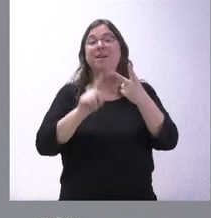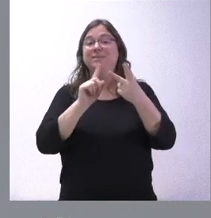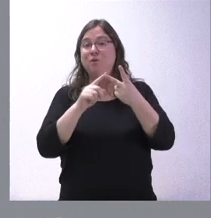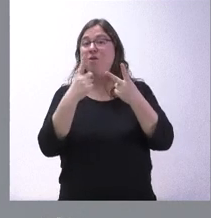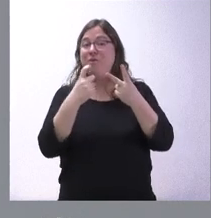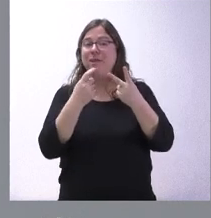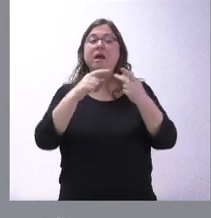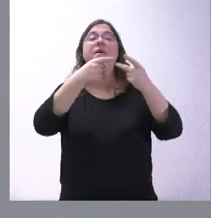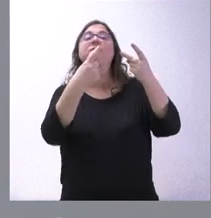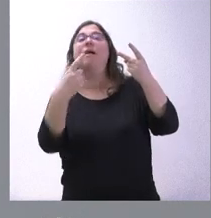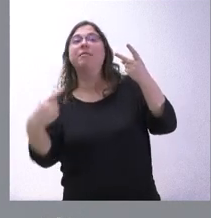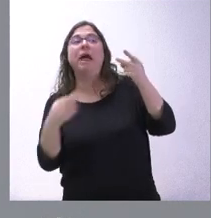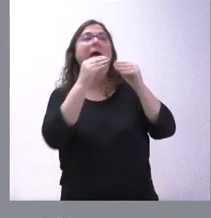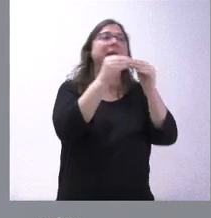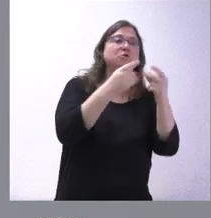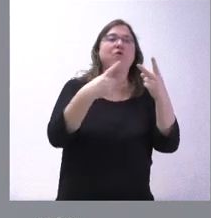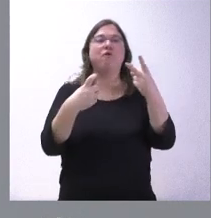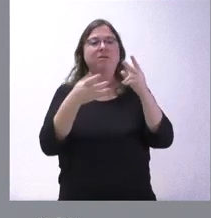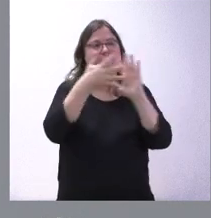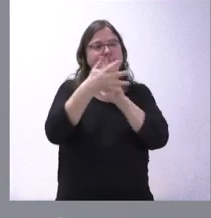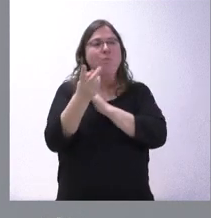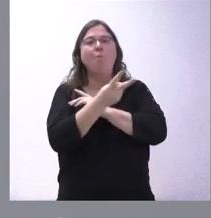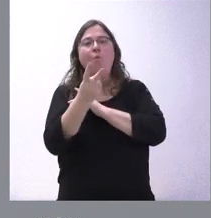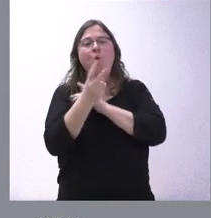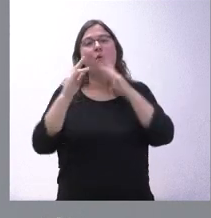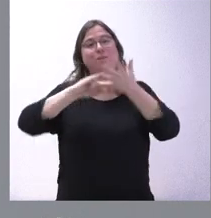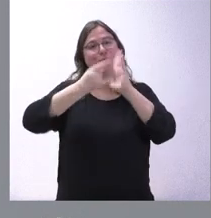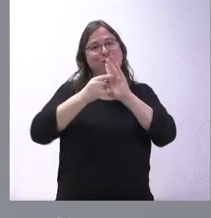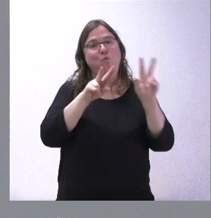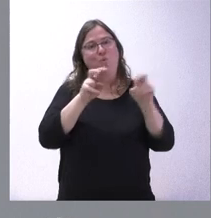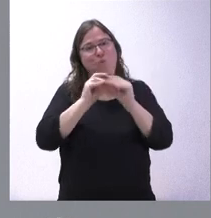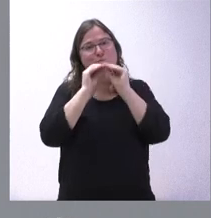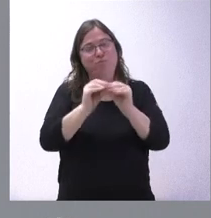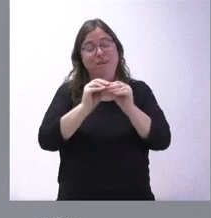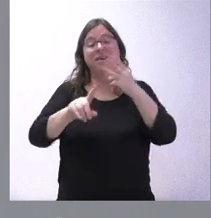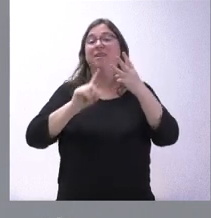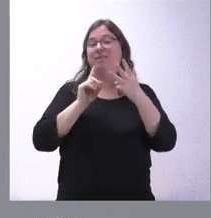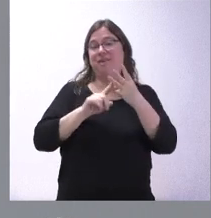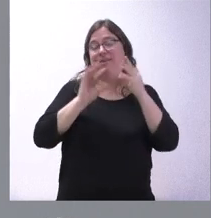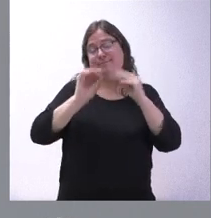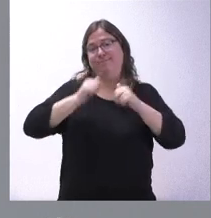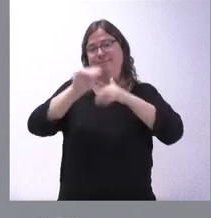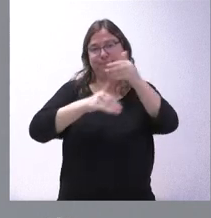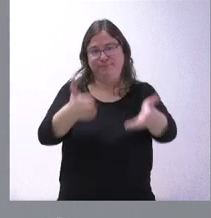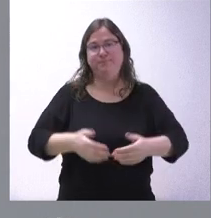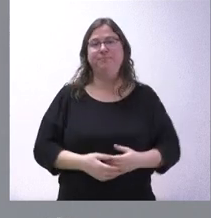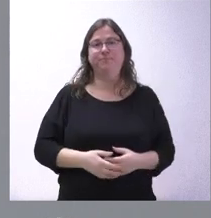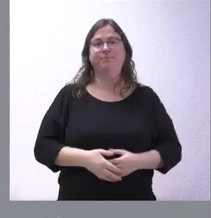lo que queda por hacer, cuantificarlo y reestructurar el proyecto. Y lo tercero, lógicamente, ya viene esta idea. Nuestra